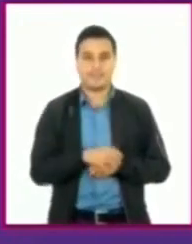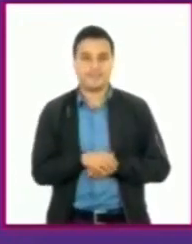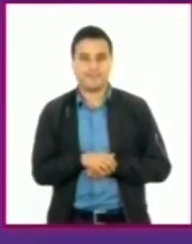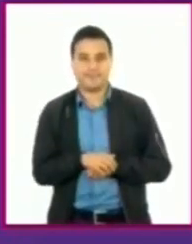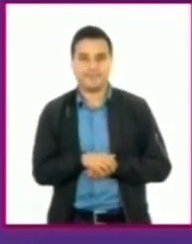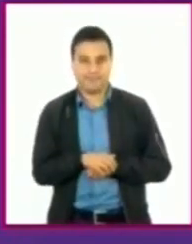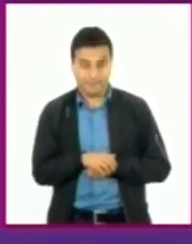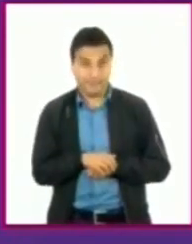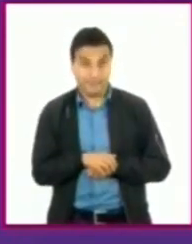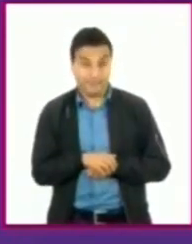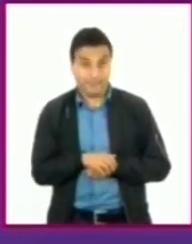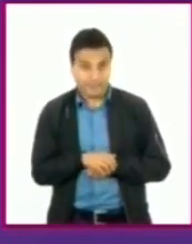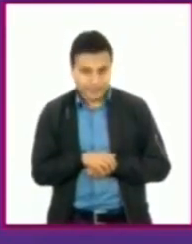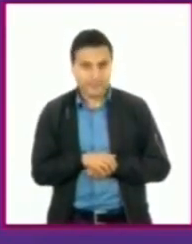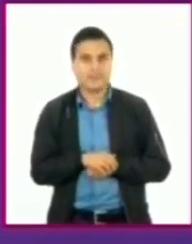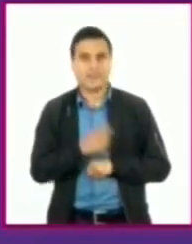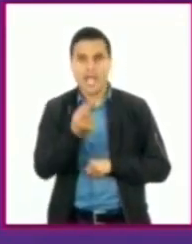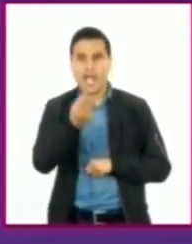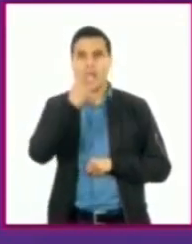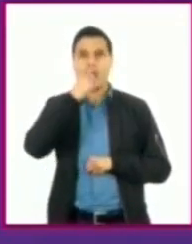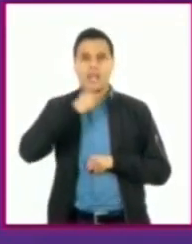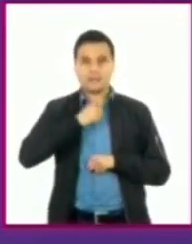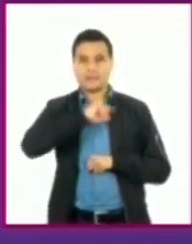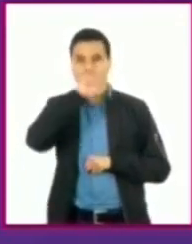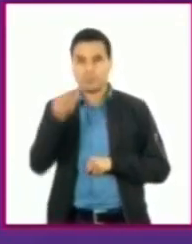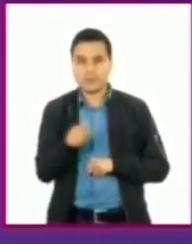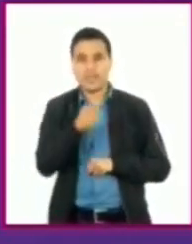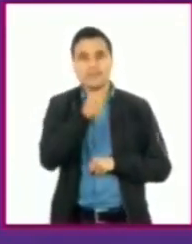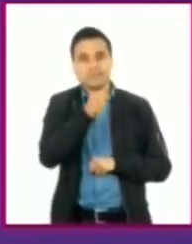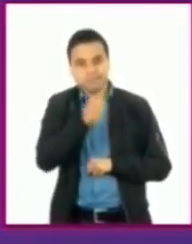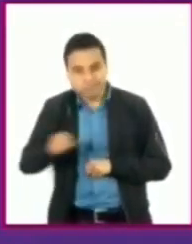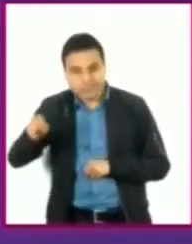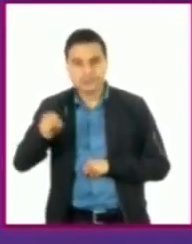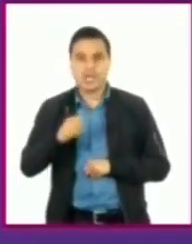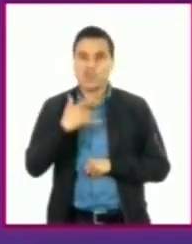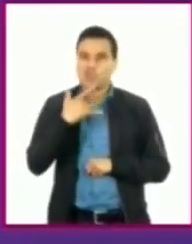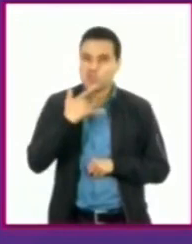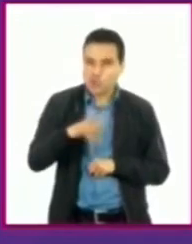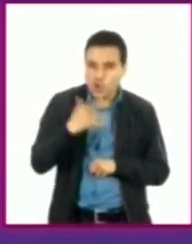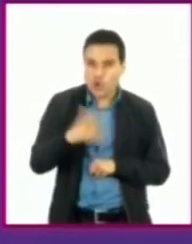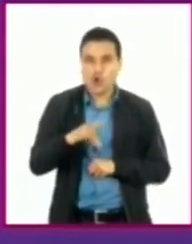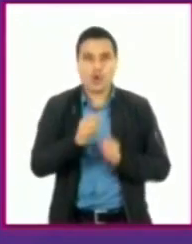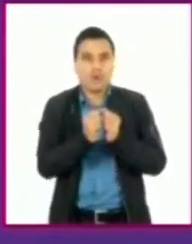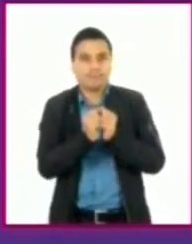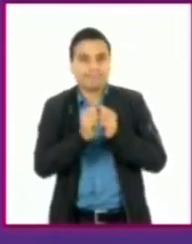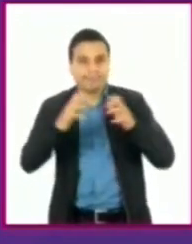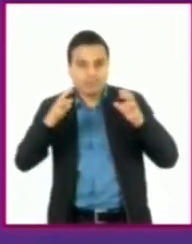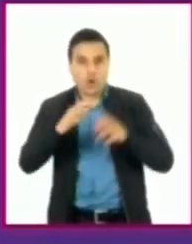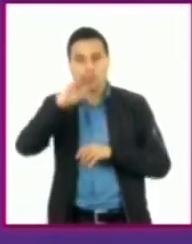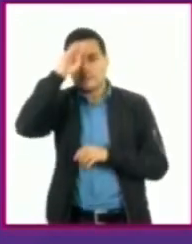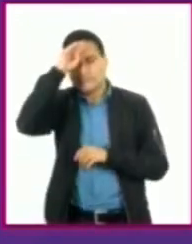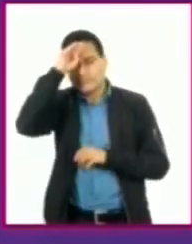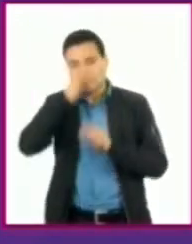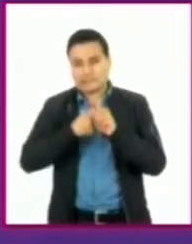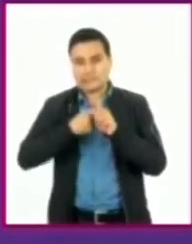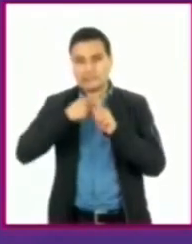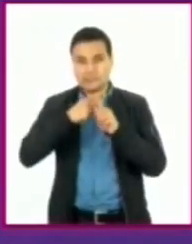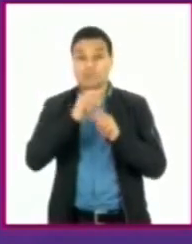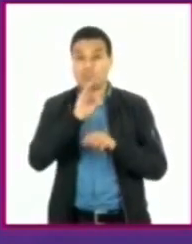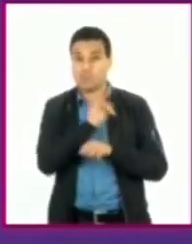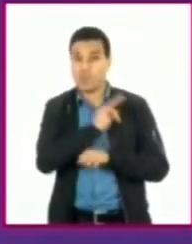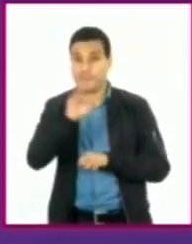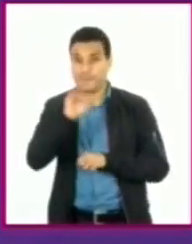provocan síntomas muy parecidos como la diarrea, el dolor, la inflamación o la fiebre, son muy diferentes entre sí.